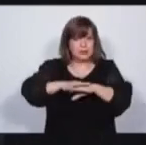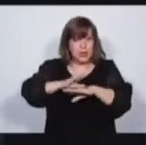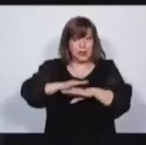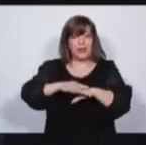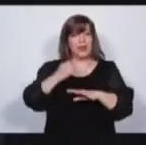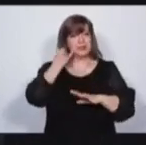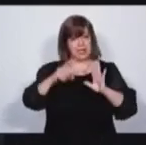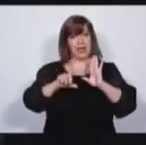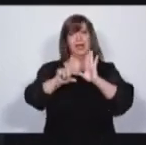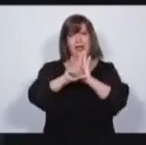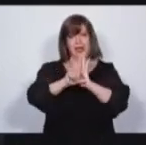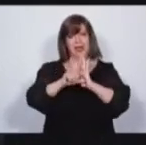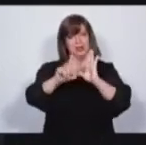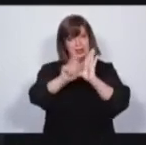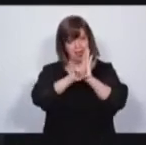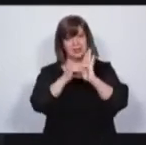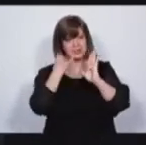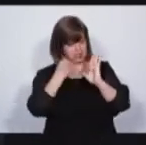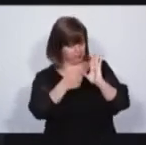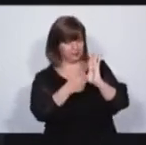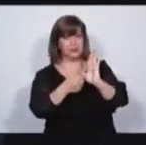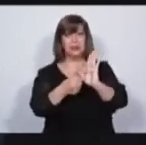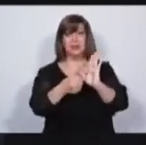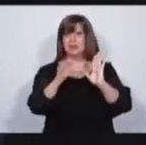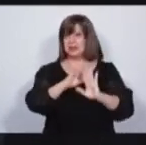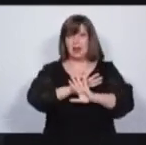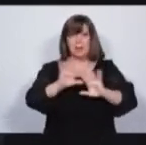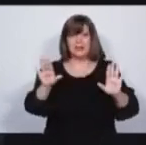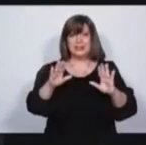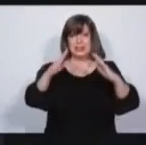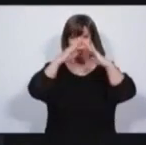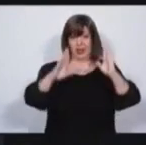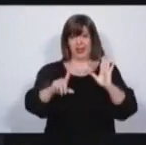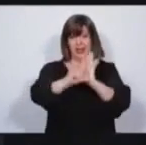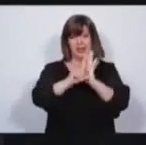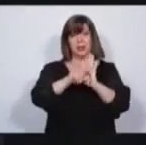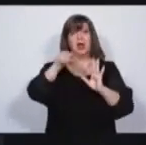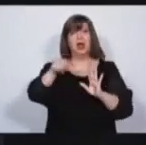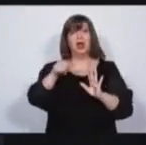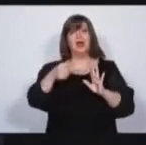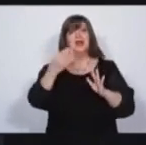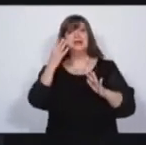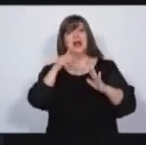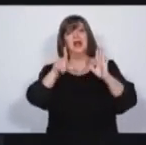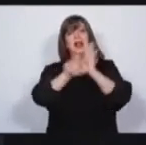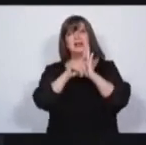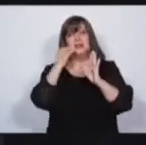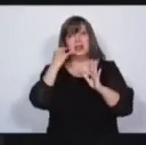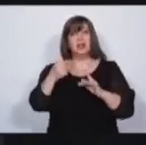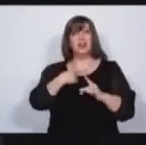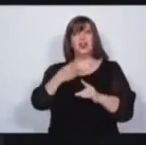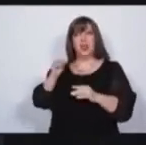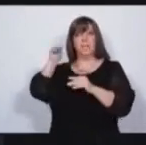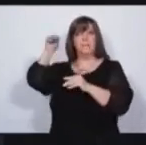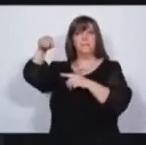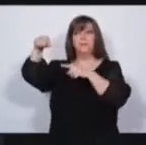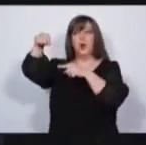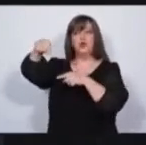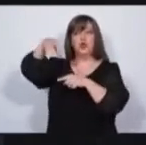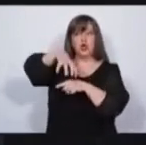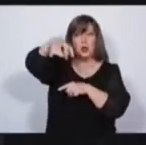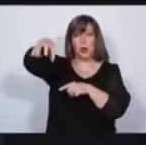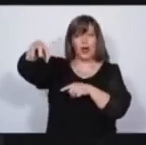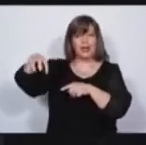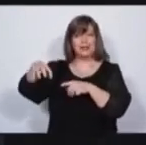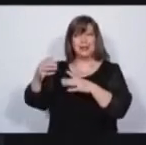una ley hoy en la legislatura de puntos seguros de intercambio. Esa ley duerme el sueño de los justos. Ahora estamos